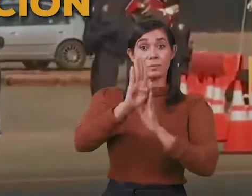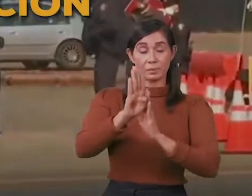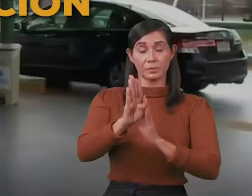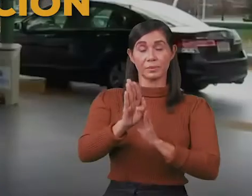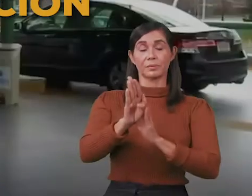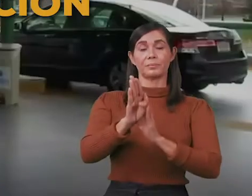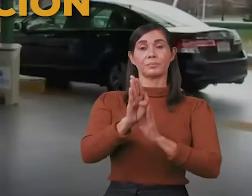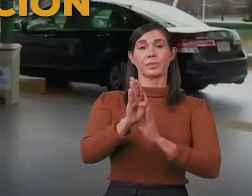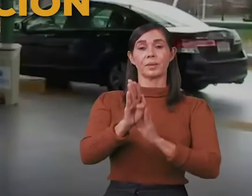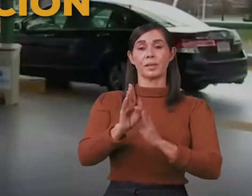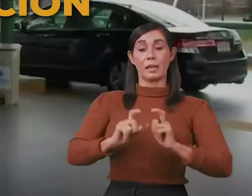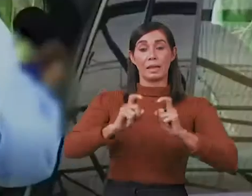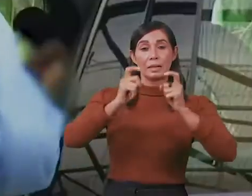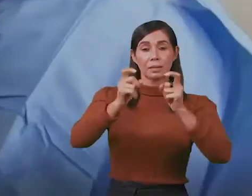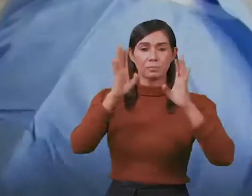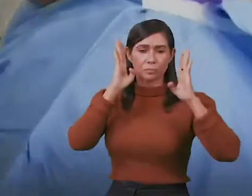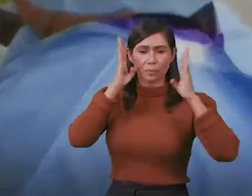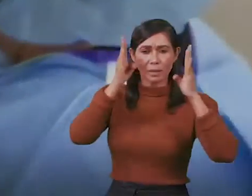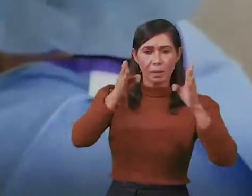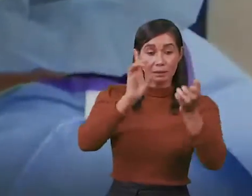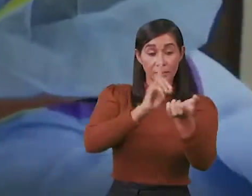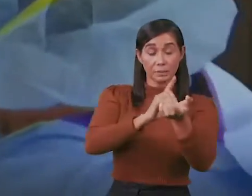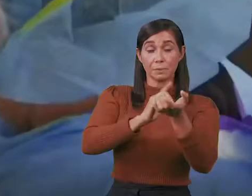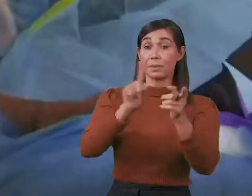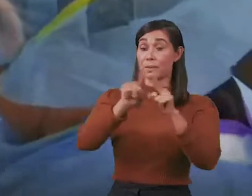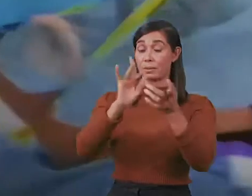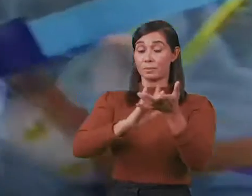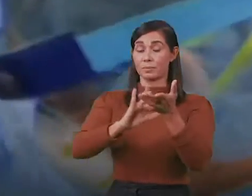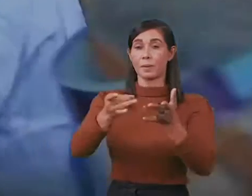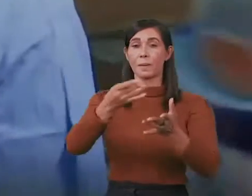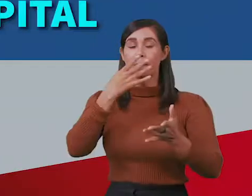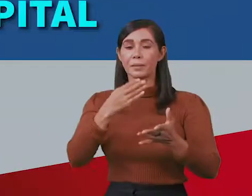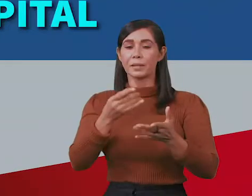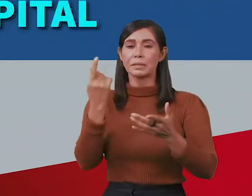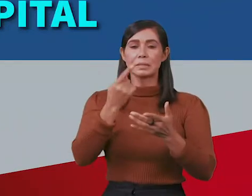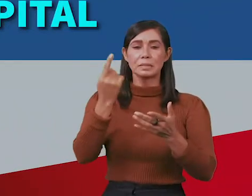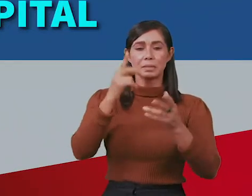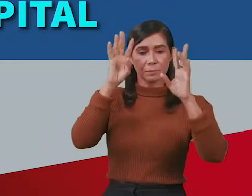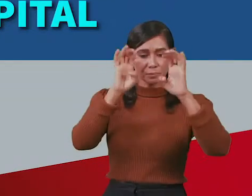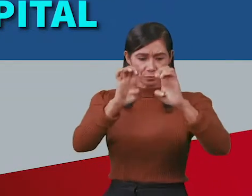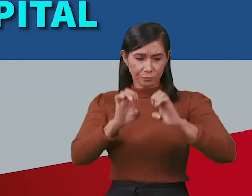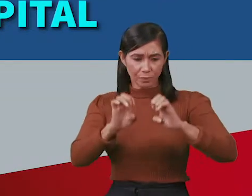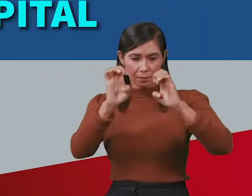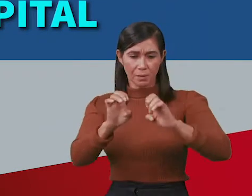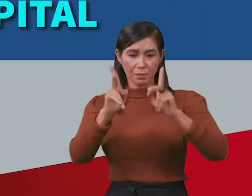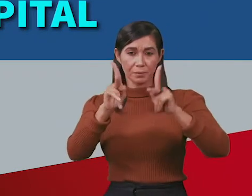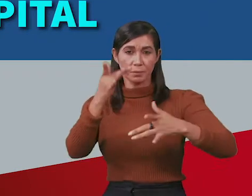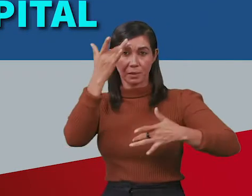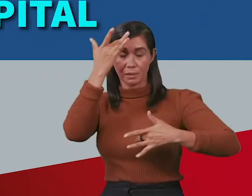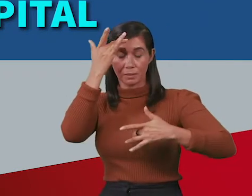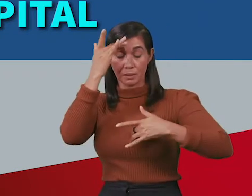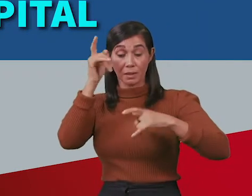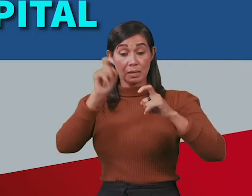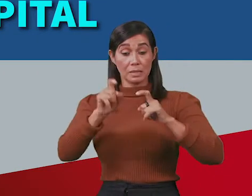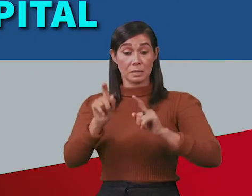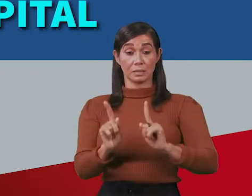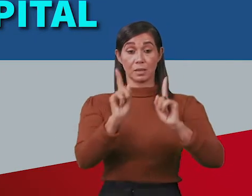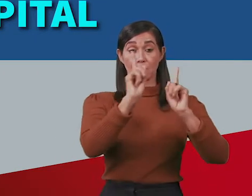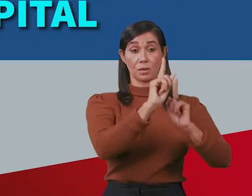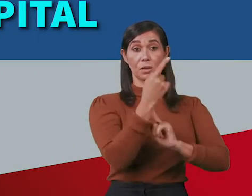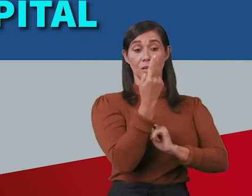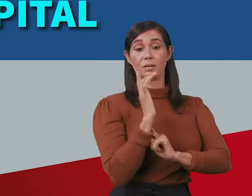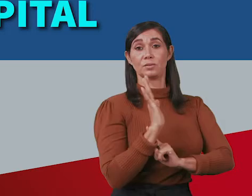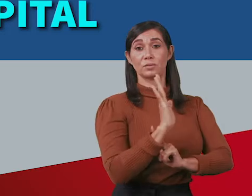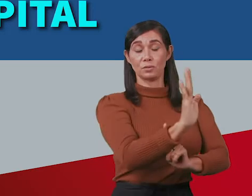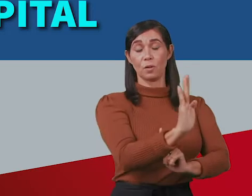comprobar su evolución. Les damos atención y medicamentos. En cada ocasión evaluamos si los pacientes deben ser